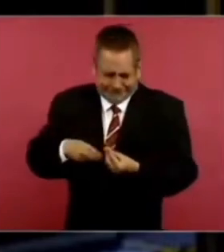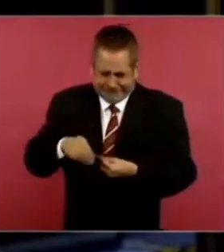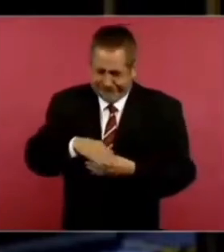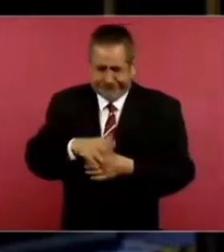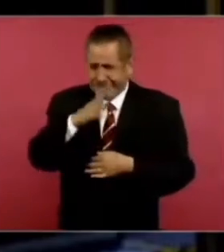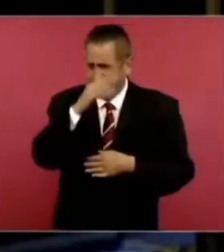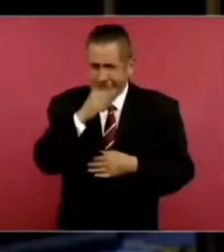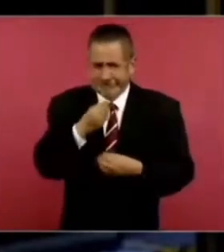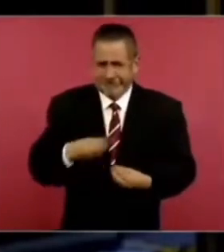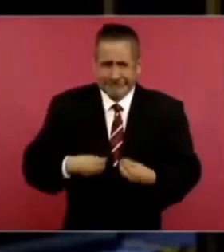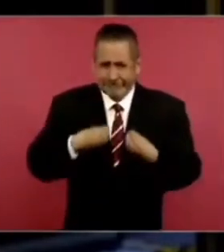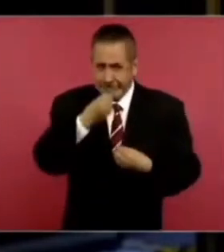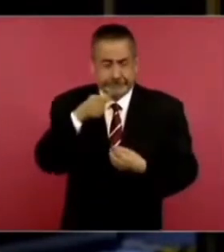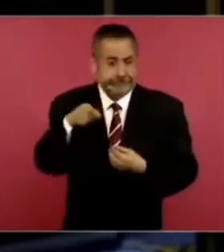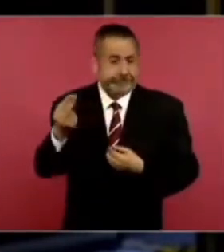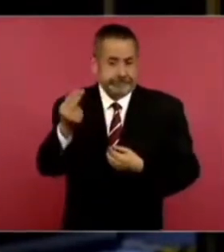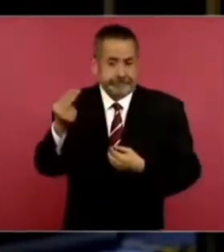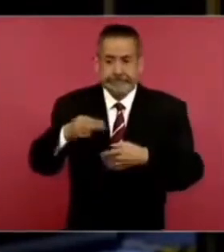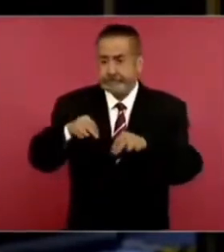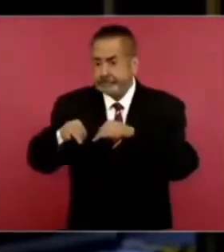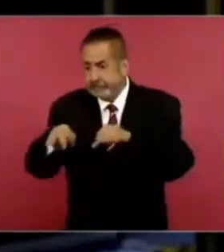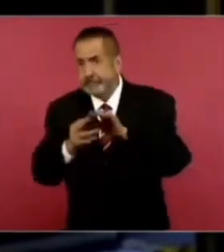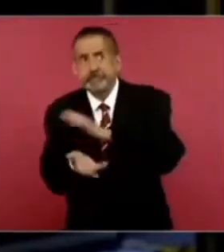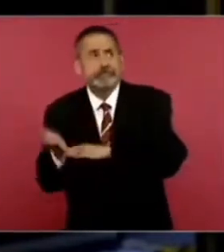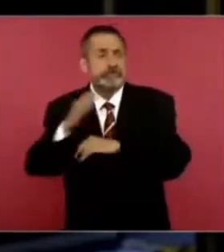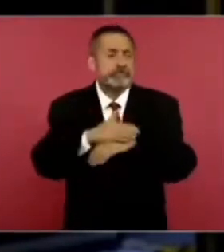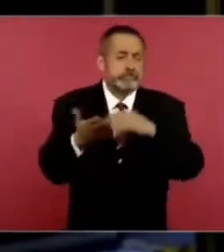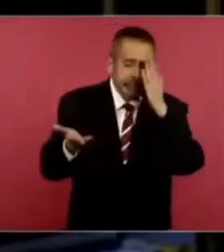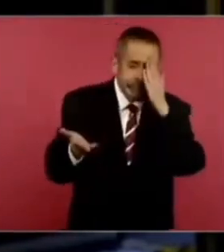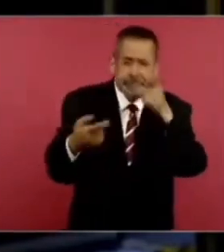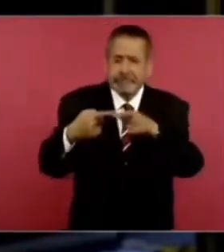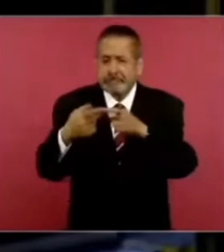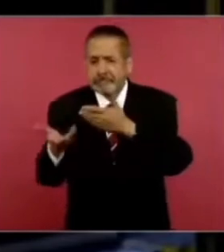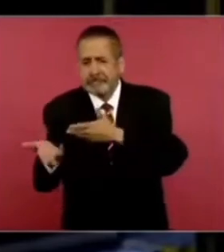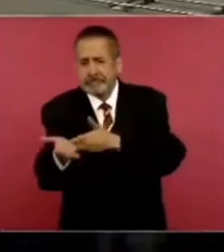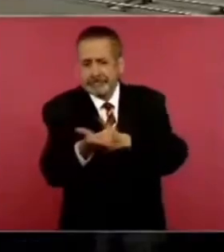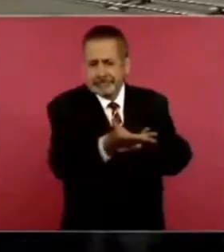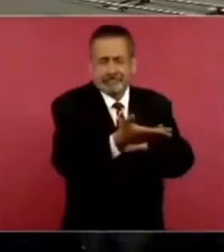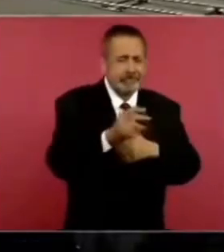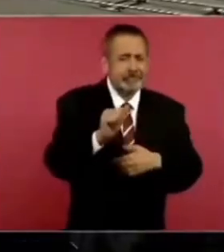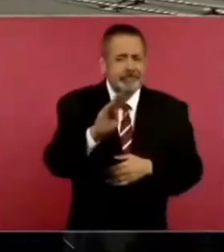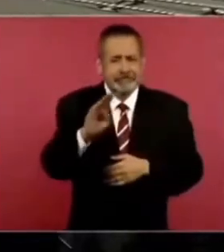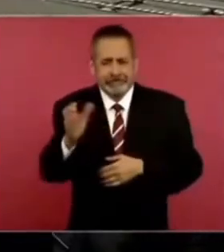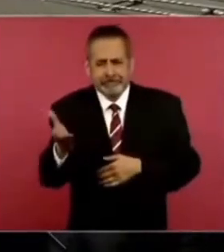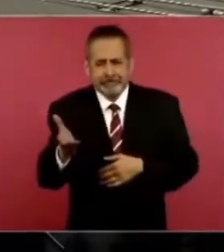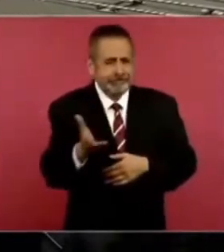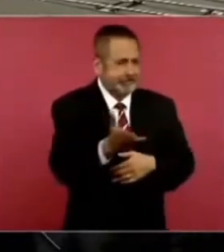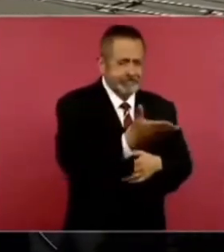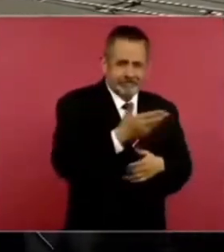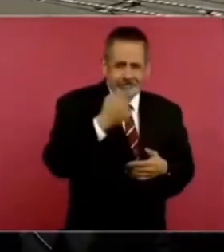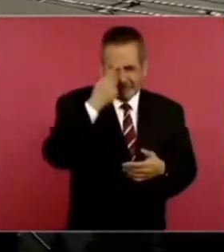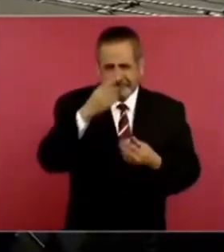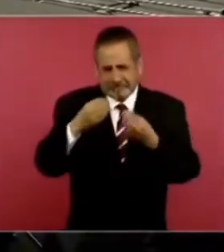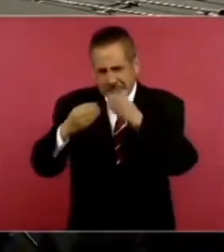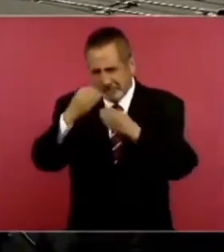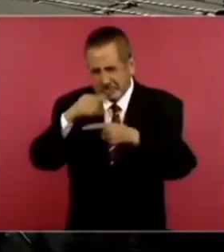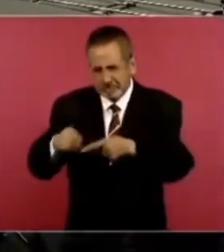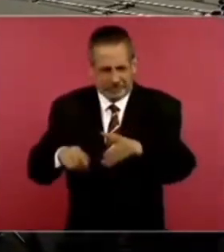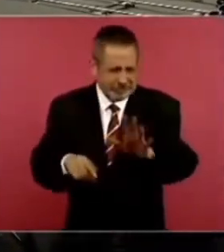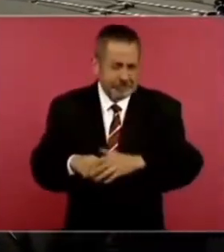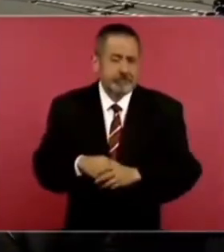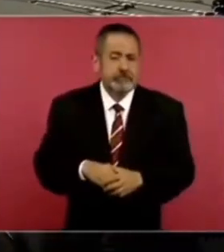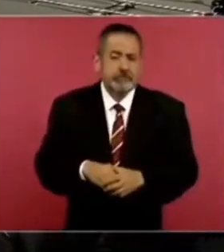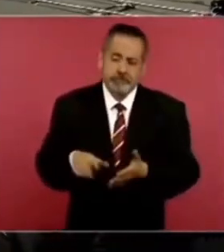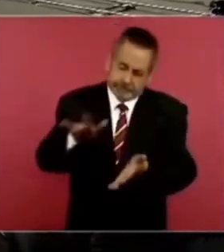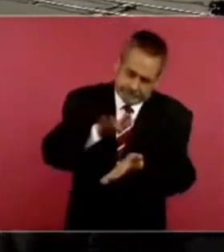día a día y tienen que estar incluso trabajando el día o pidiendo incluso en las esquinas para la comida, para quedarse en algún lugar. Entonces, el apoyo para